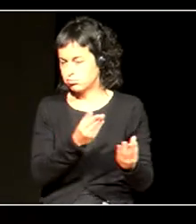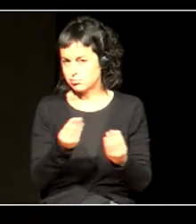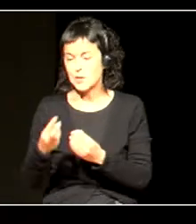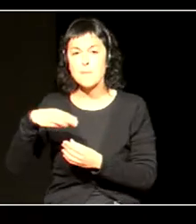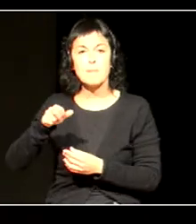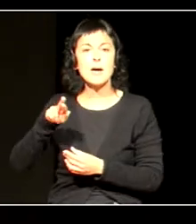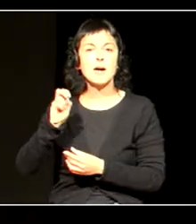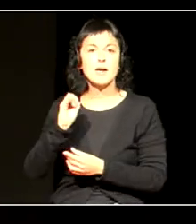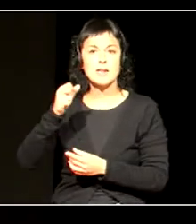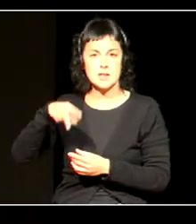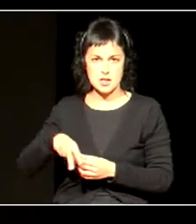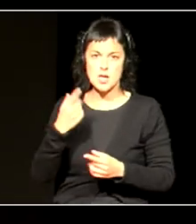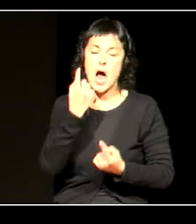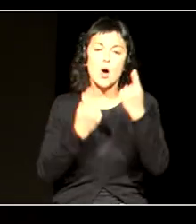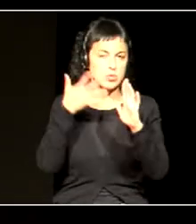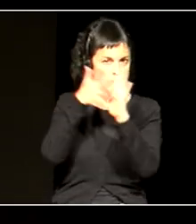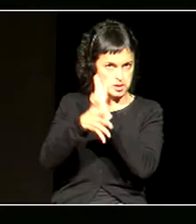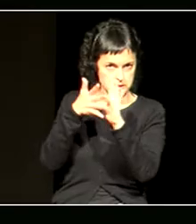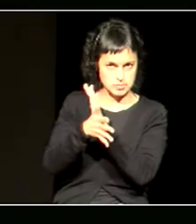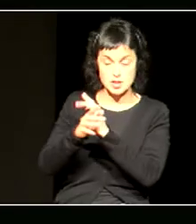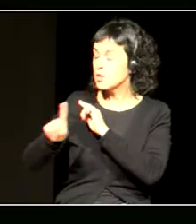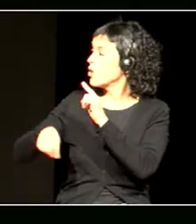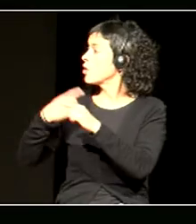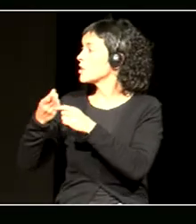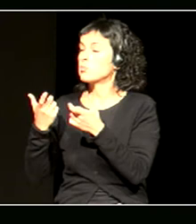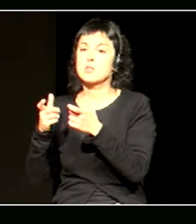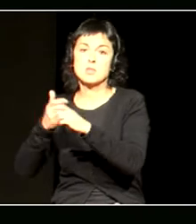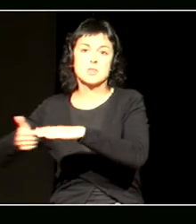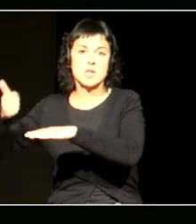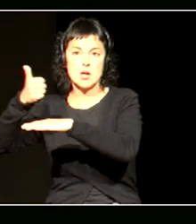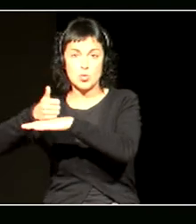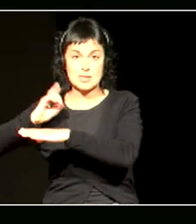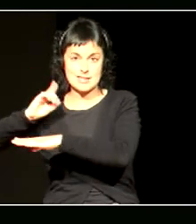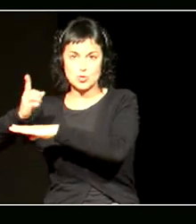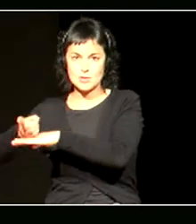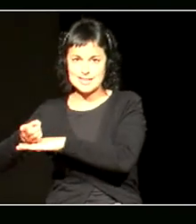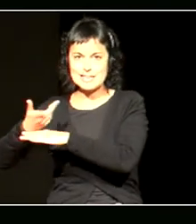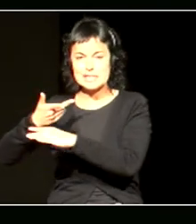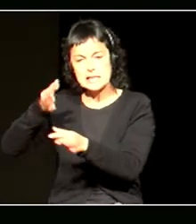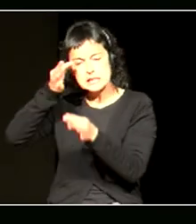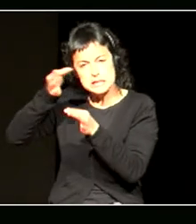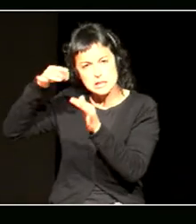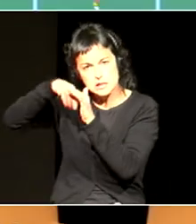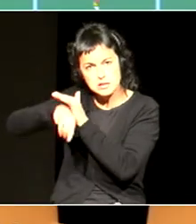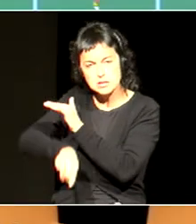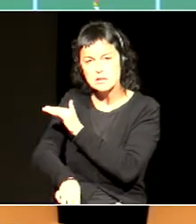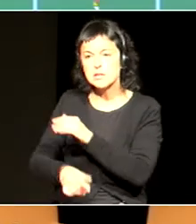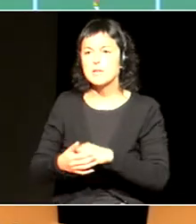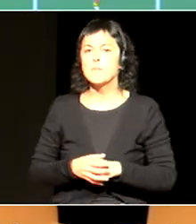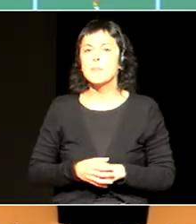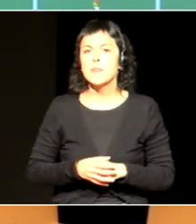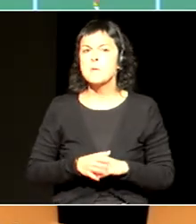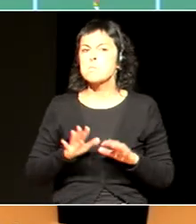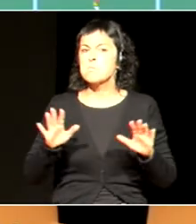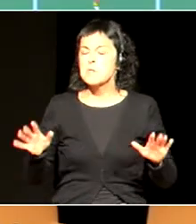azaldu dizkigu, eta gero bai zailguruak eta zuzendariak bai informazio zehatzagoa eman godi gute. Baina esan